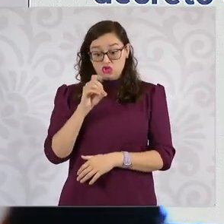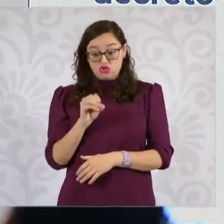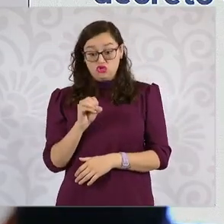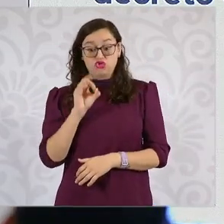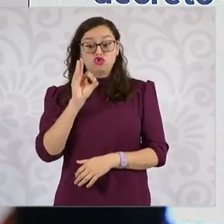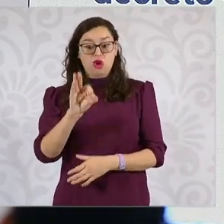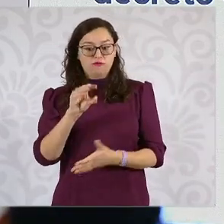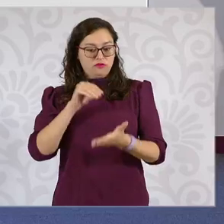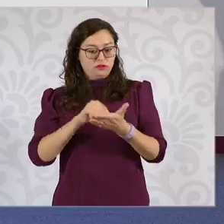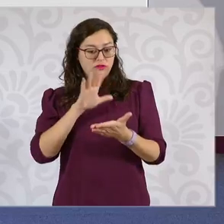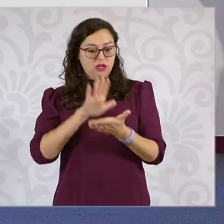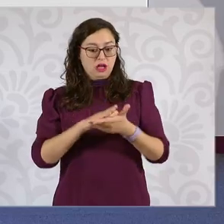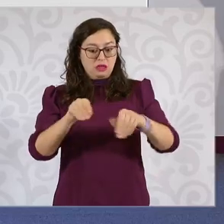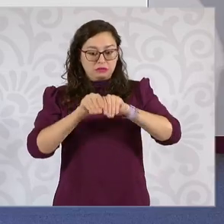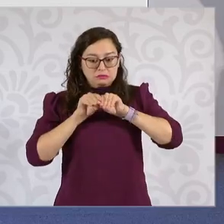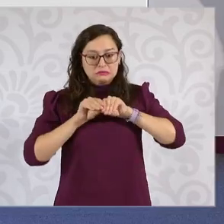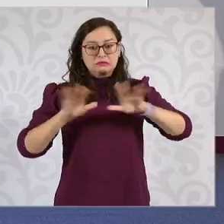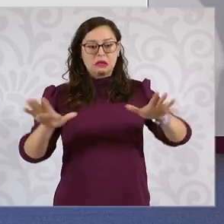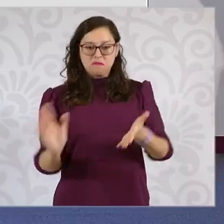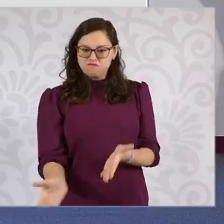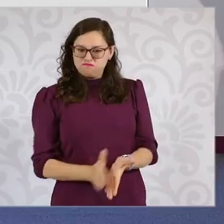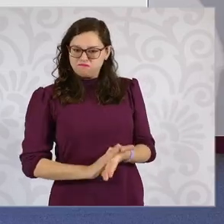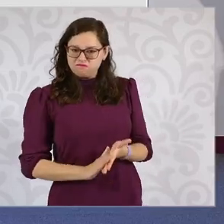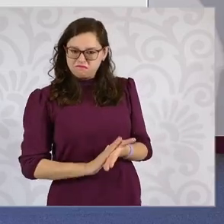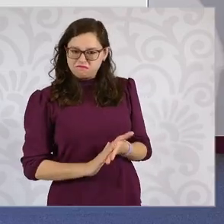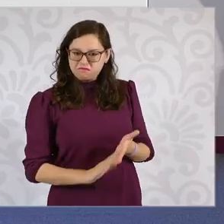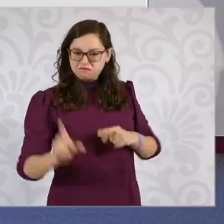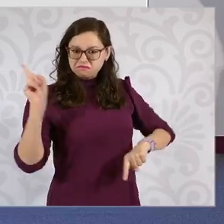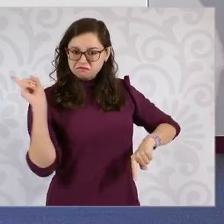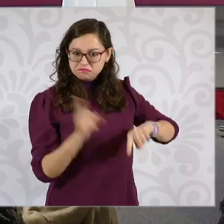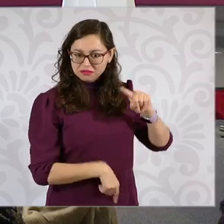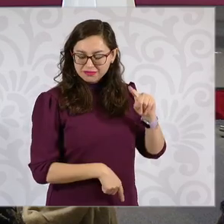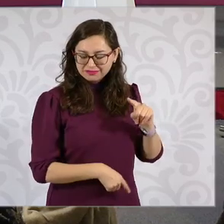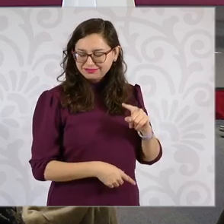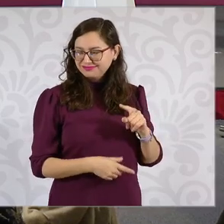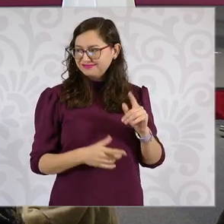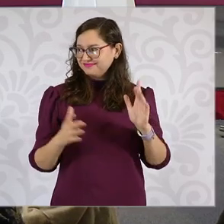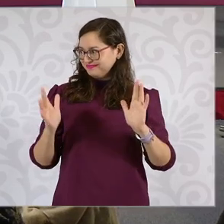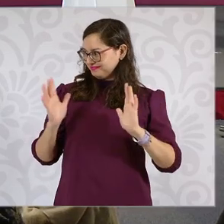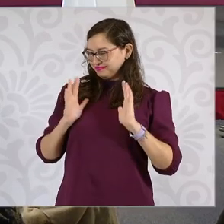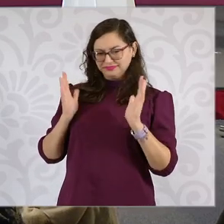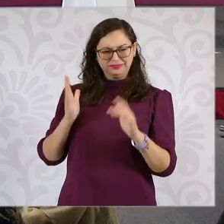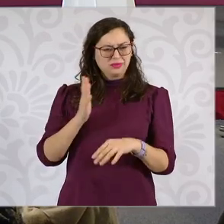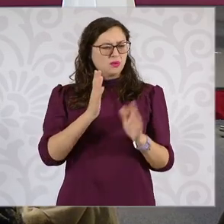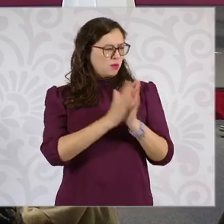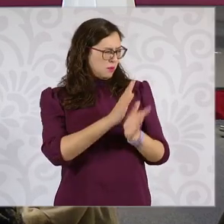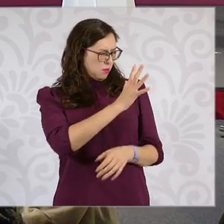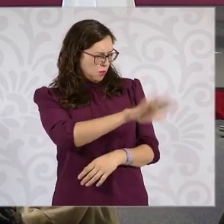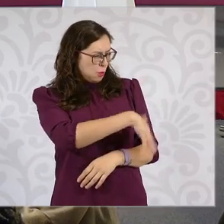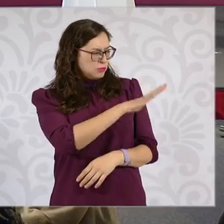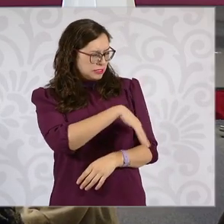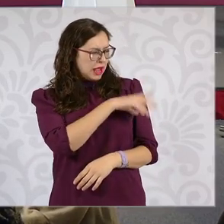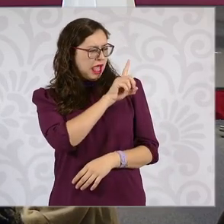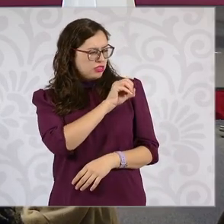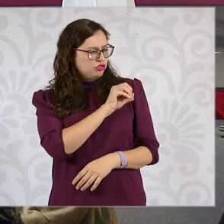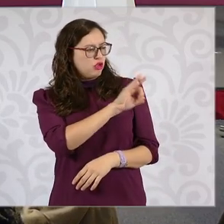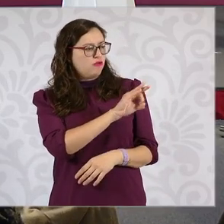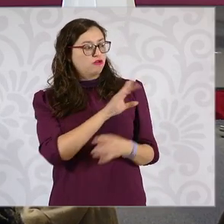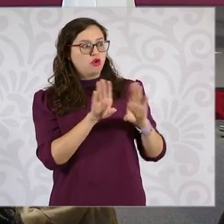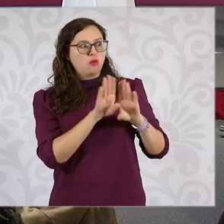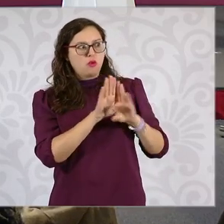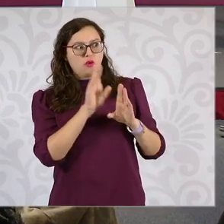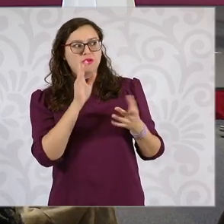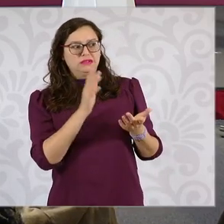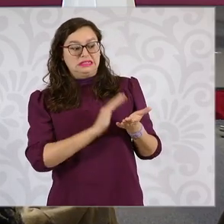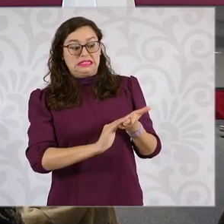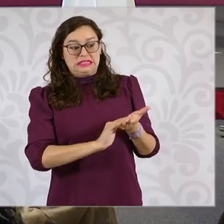la publicación. ahora les voy a enseñar un… a ver si por ahí hay un diario oficial para poderles decir lo que significa eliminar.